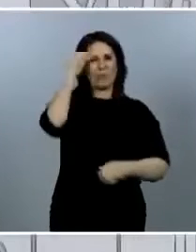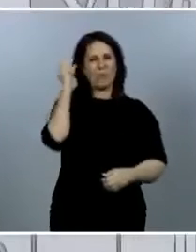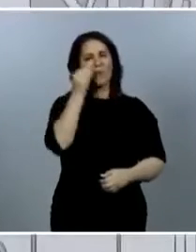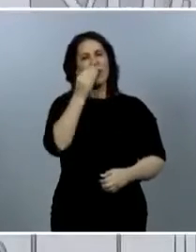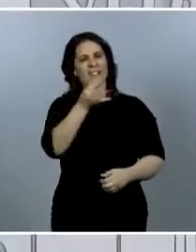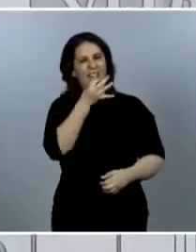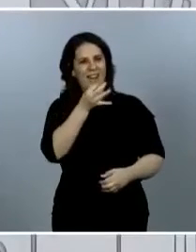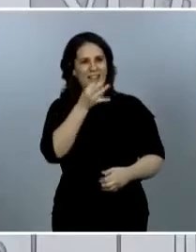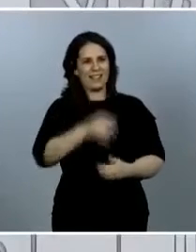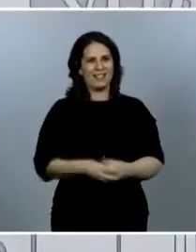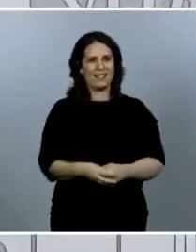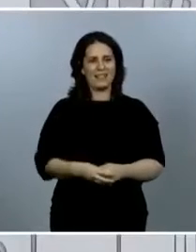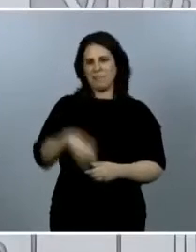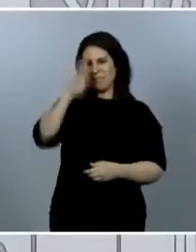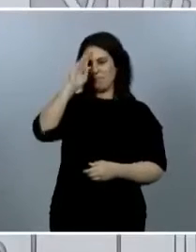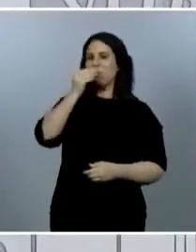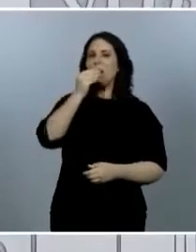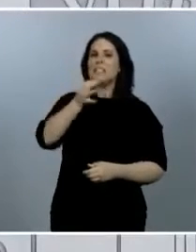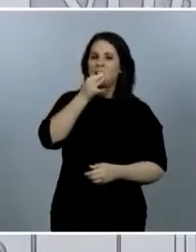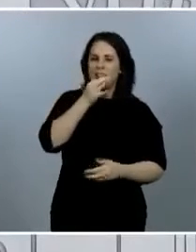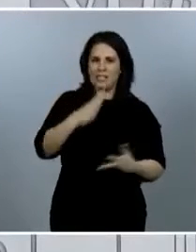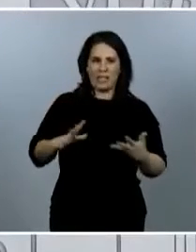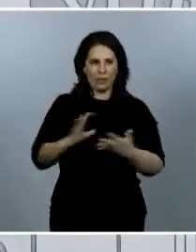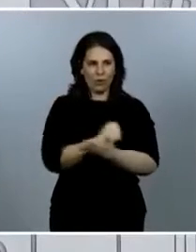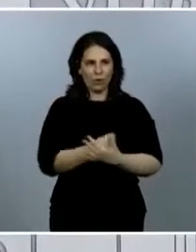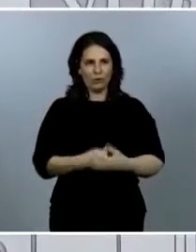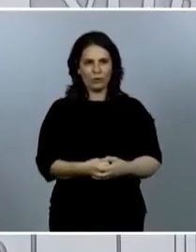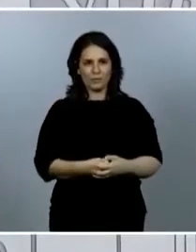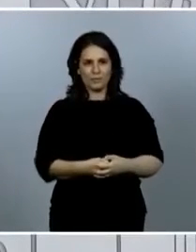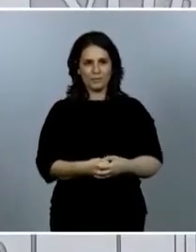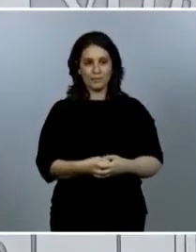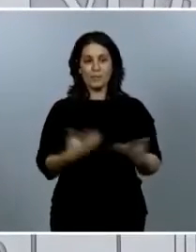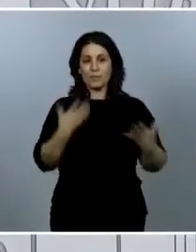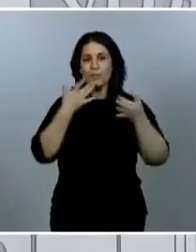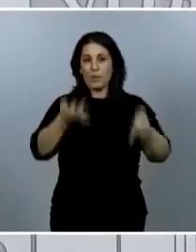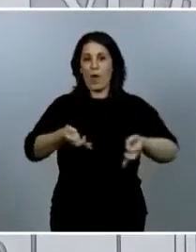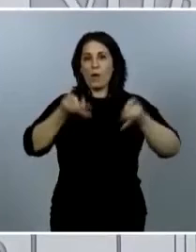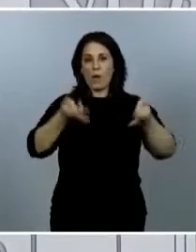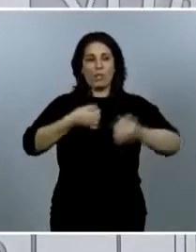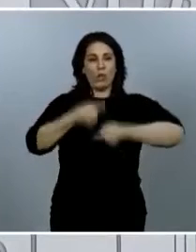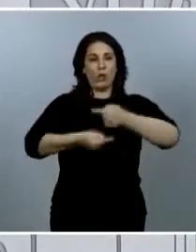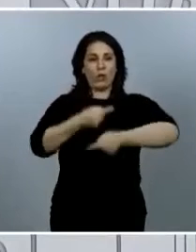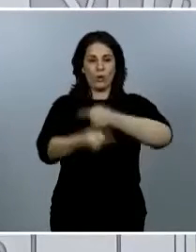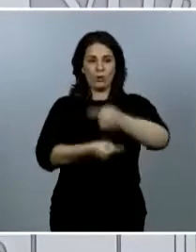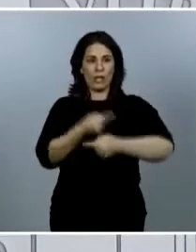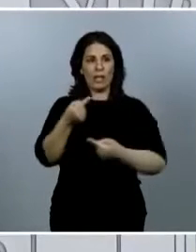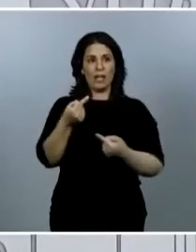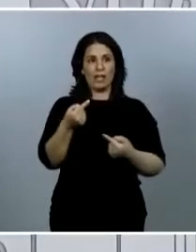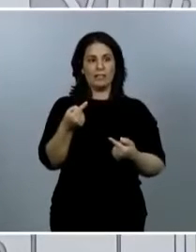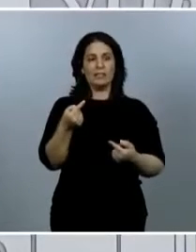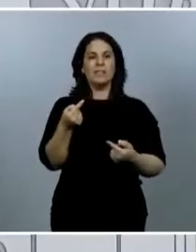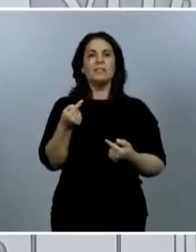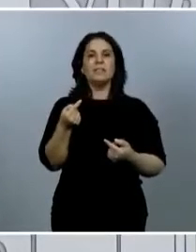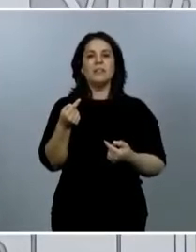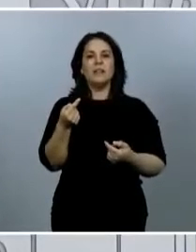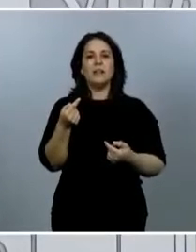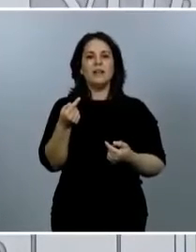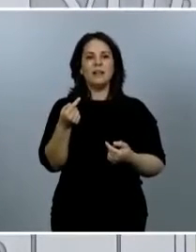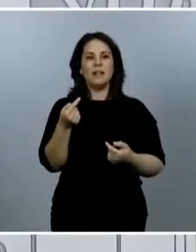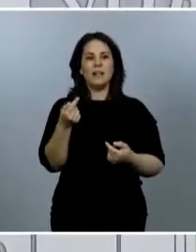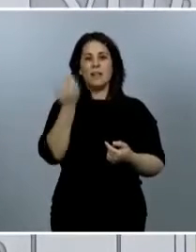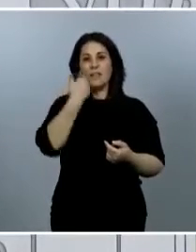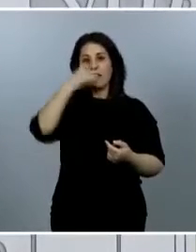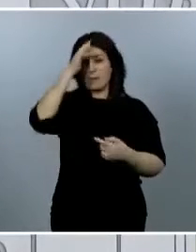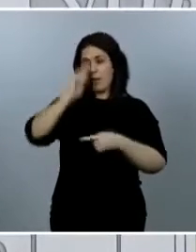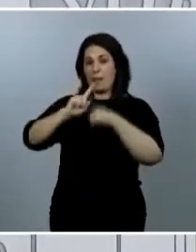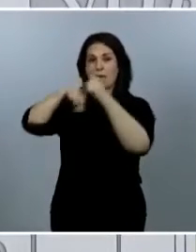Hola, muy buenas tardes a todos. Como todos los días, menos el fin de semana últimamente, vamos a dar los datos de la